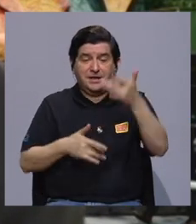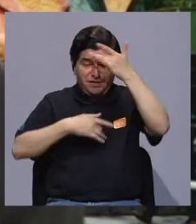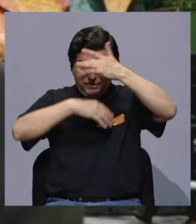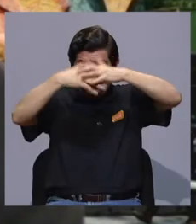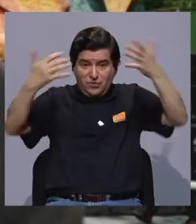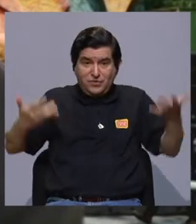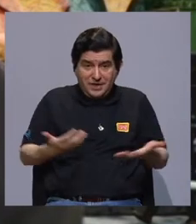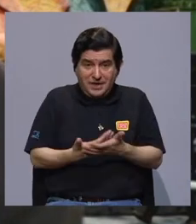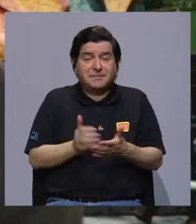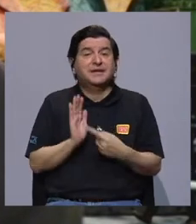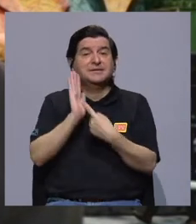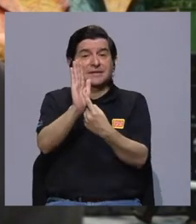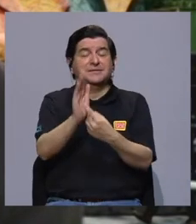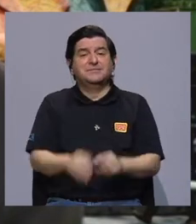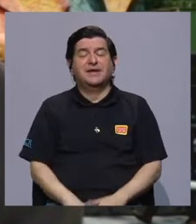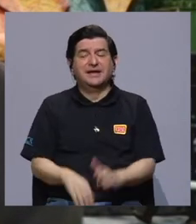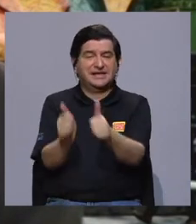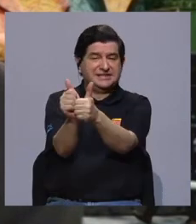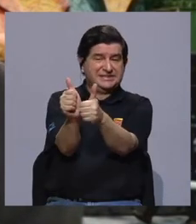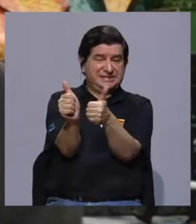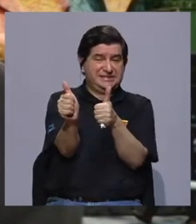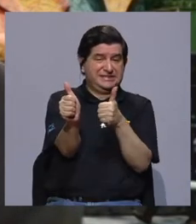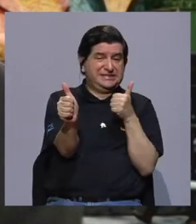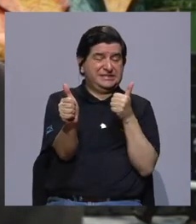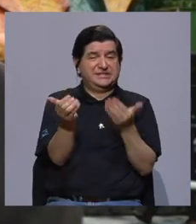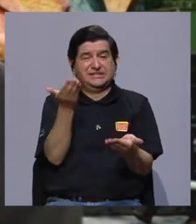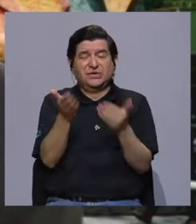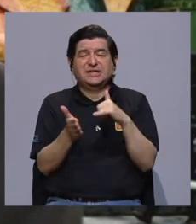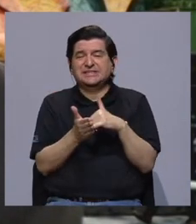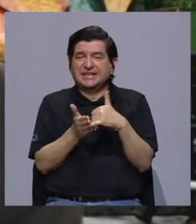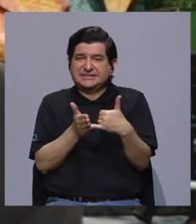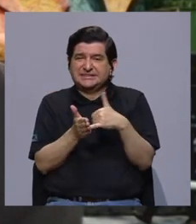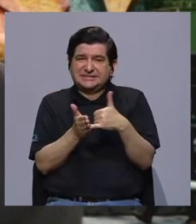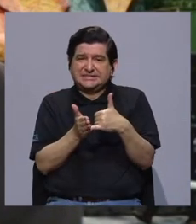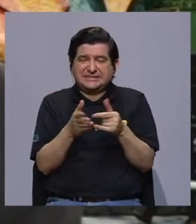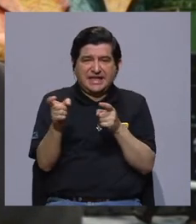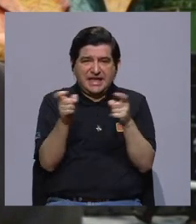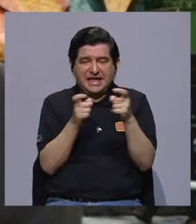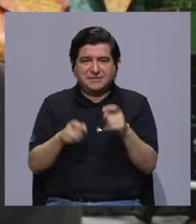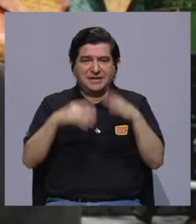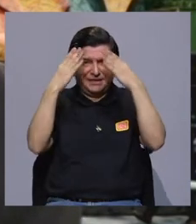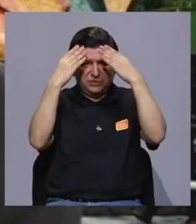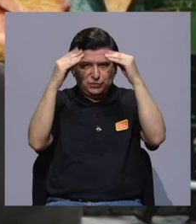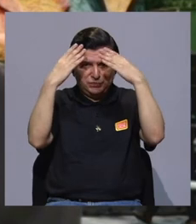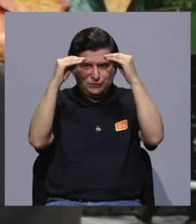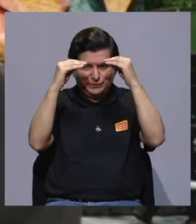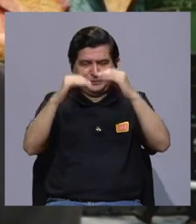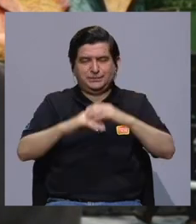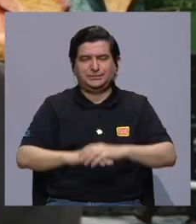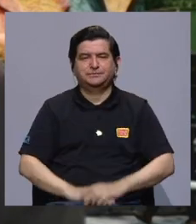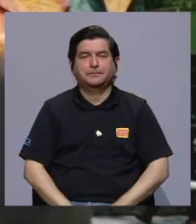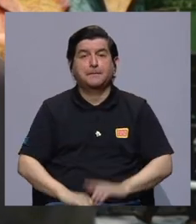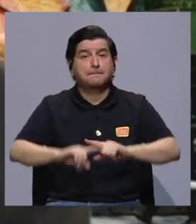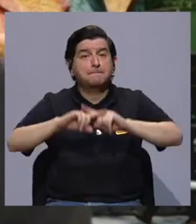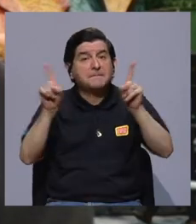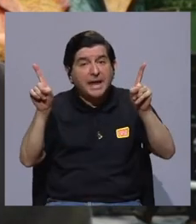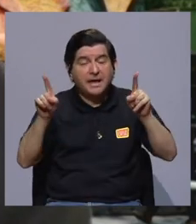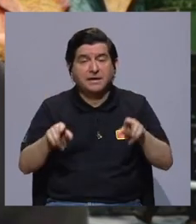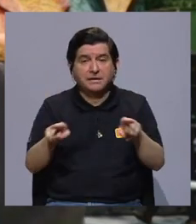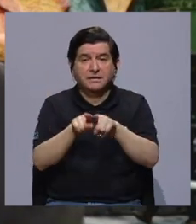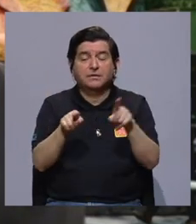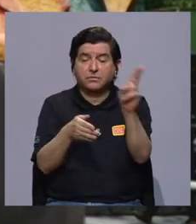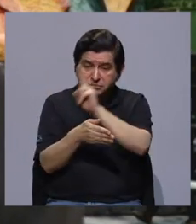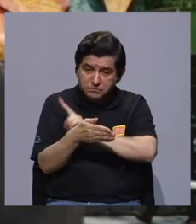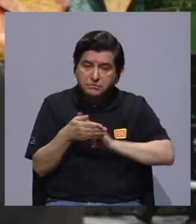esta pandemia nos ha dejado es el rezago y tal vez algunas debilidades en el manejo de datos y la información. Bueno, pero